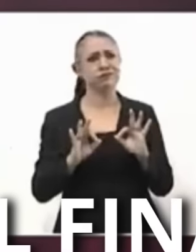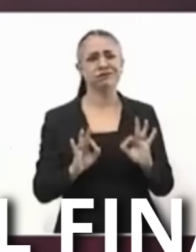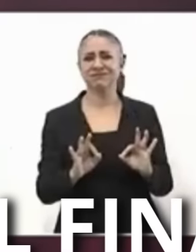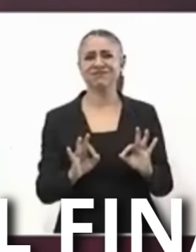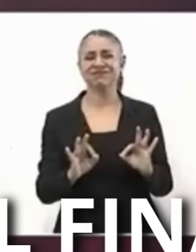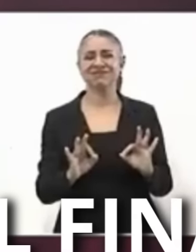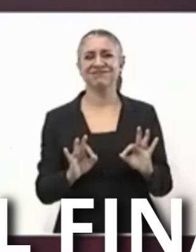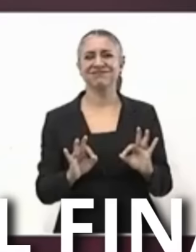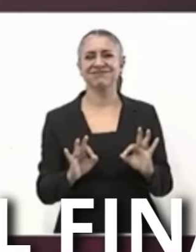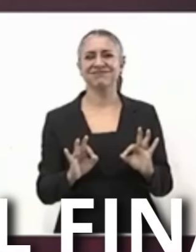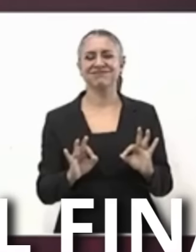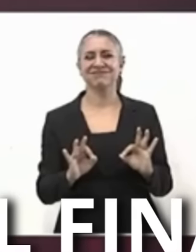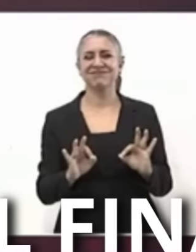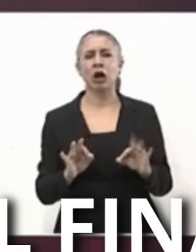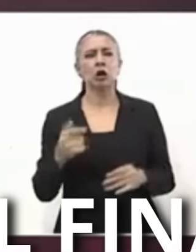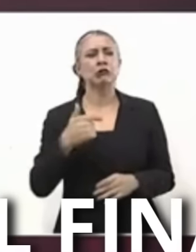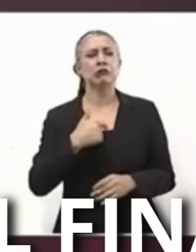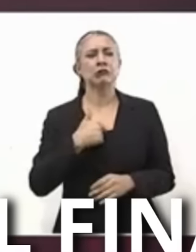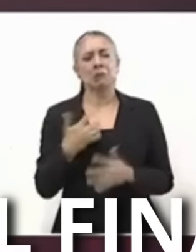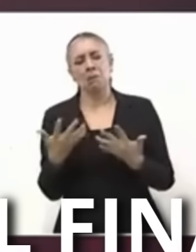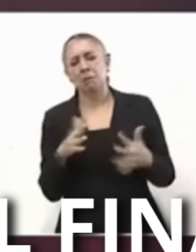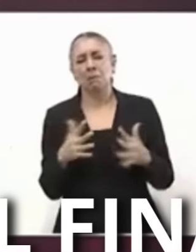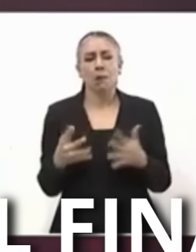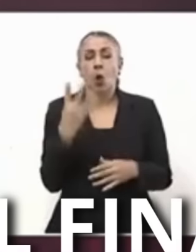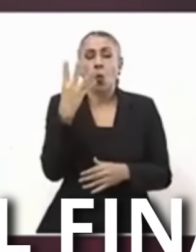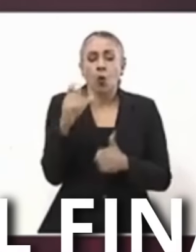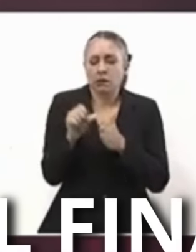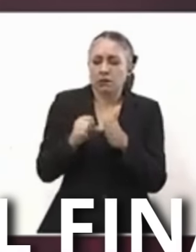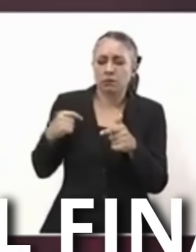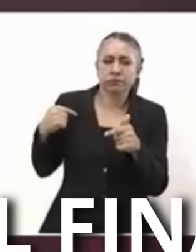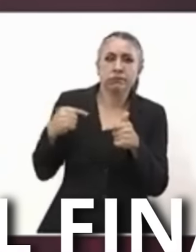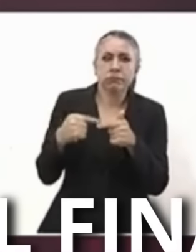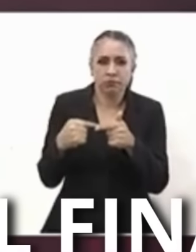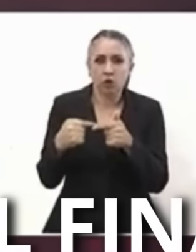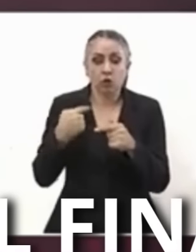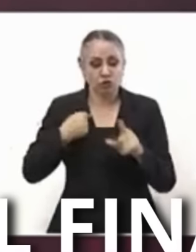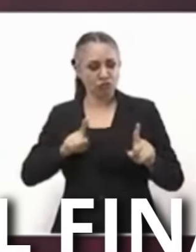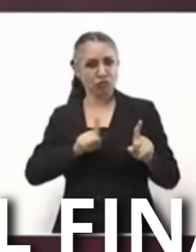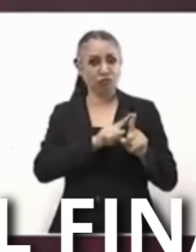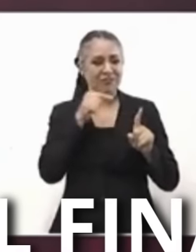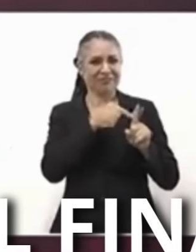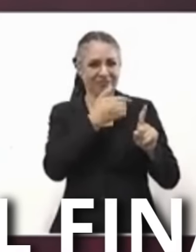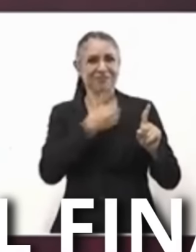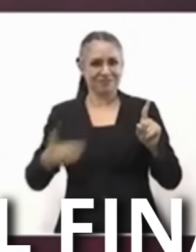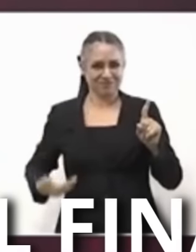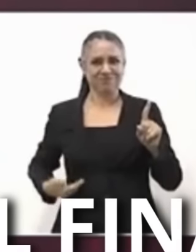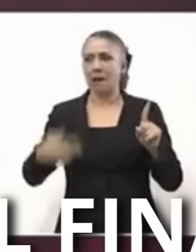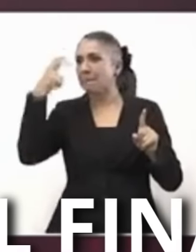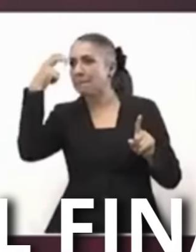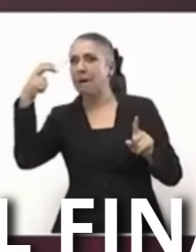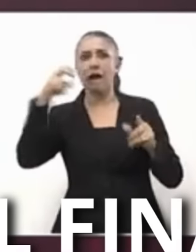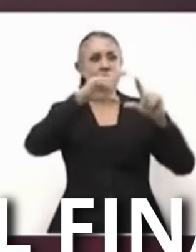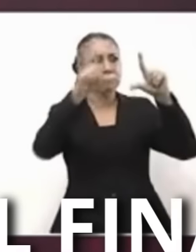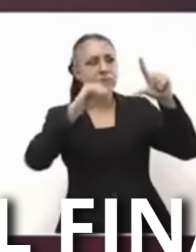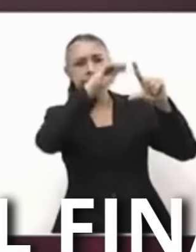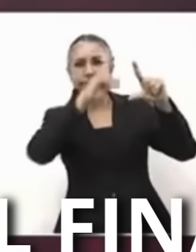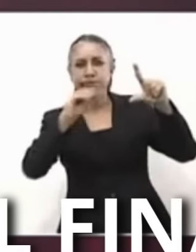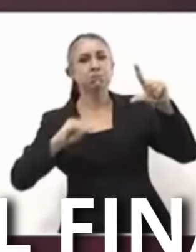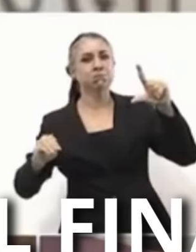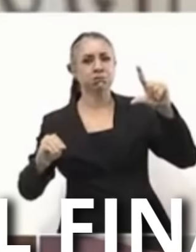Llevo casi cuatro meses Viajando con el Presidente A todo el país